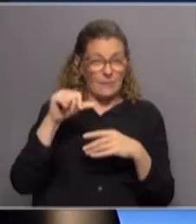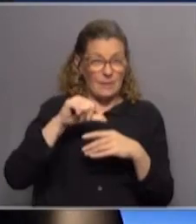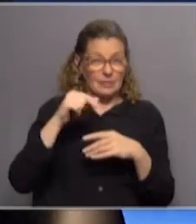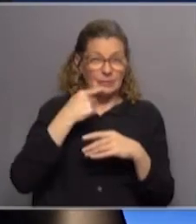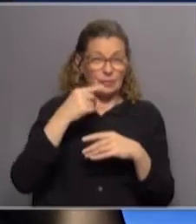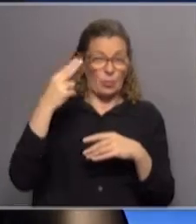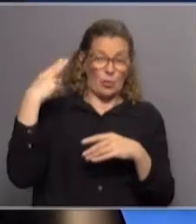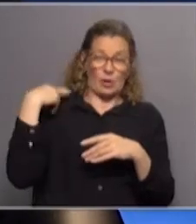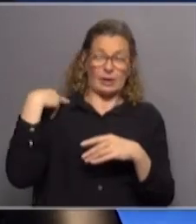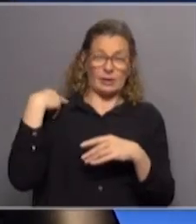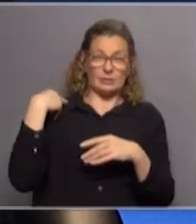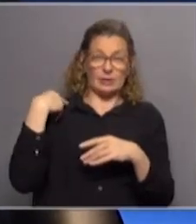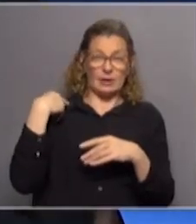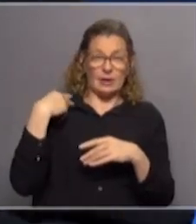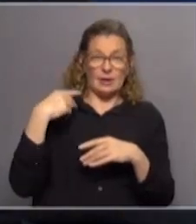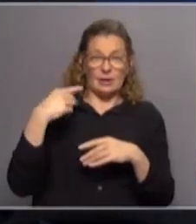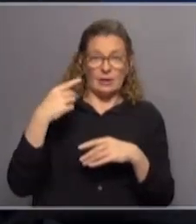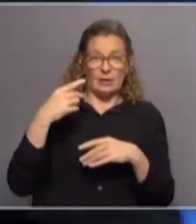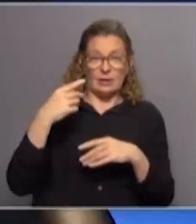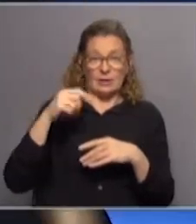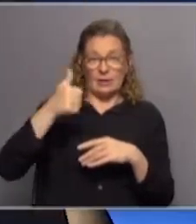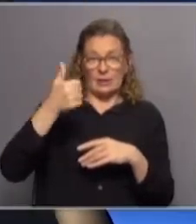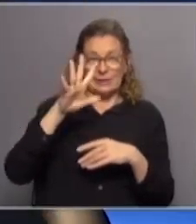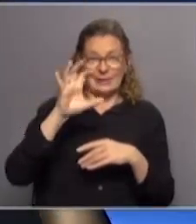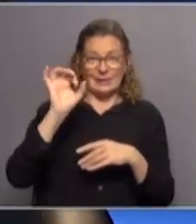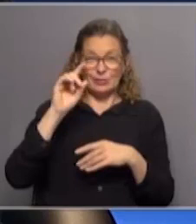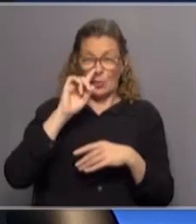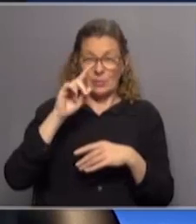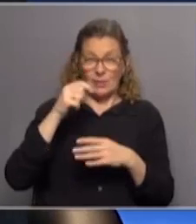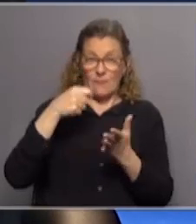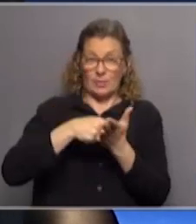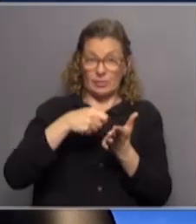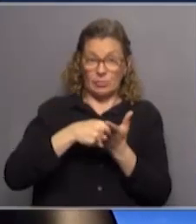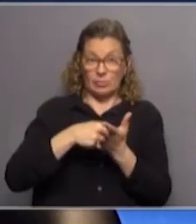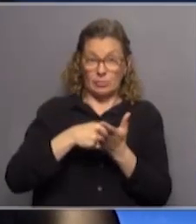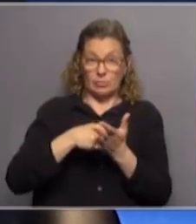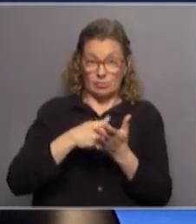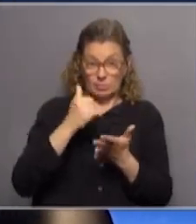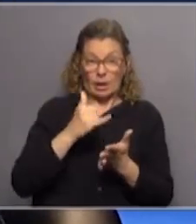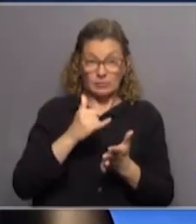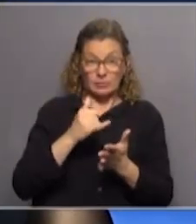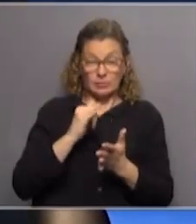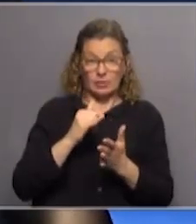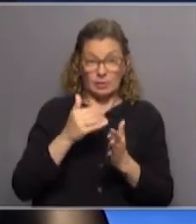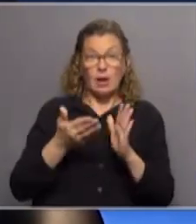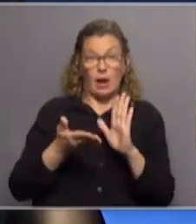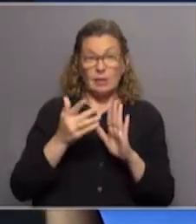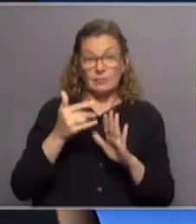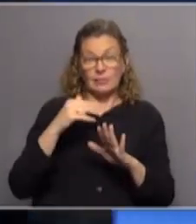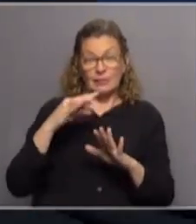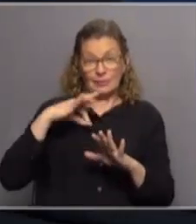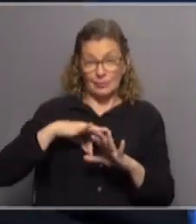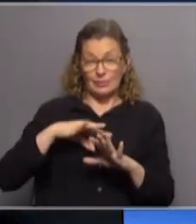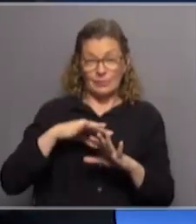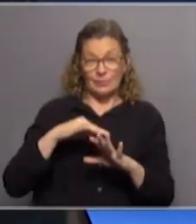que haya un gerente de una institución de asistencia médica colectiva que gane 500 mil pesos está mal ¿los hay? sí los hay claro y más también o sea 500